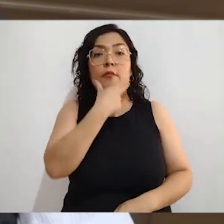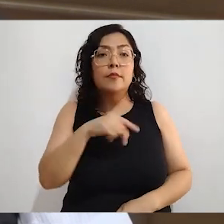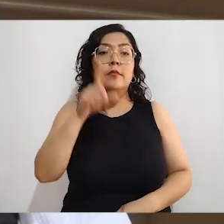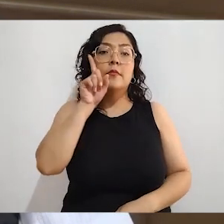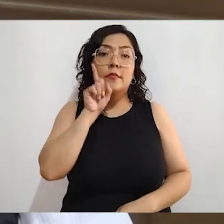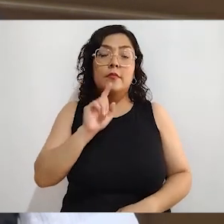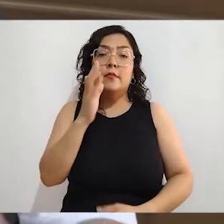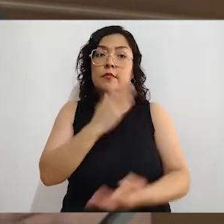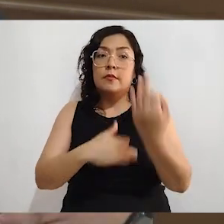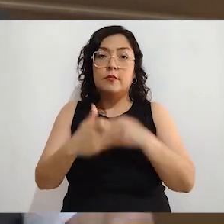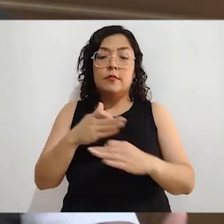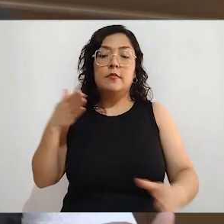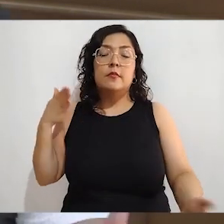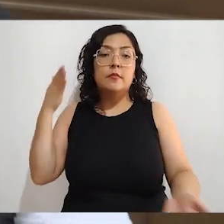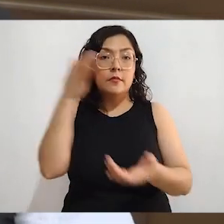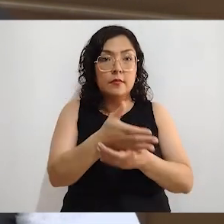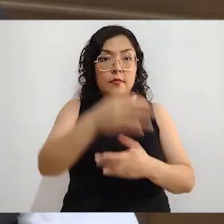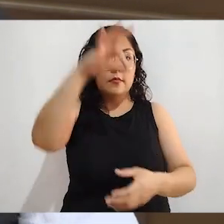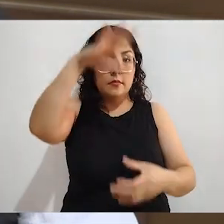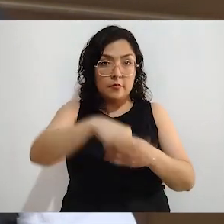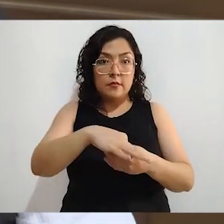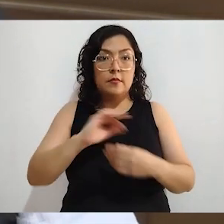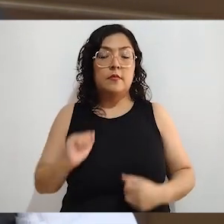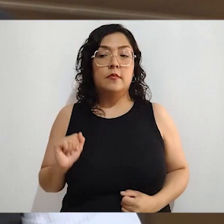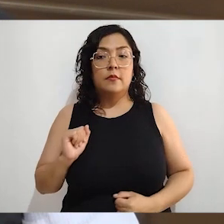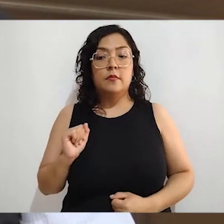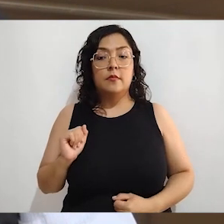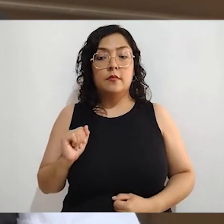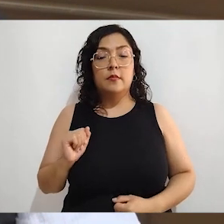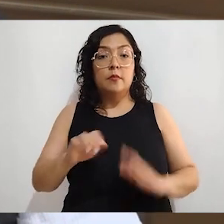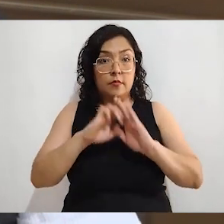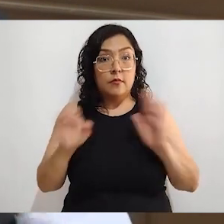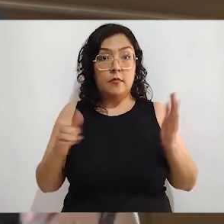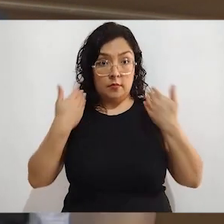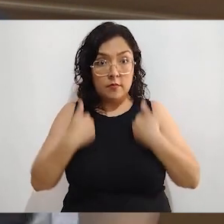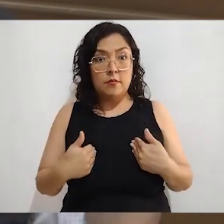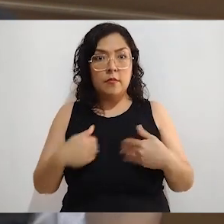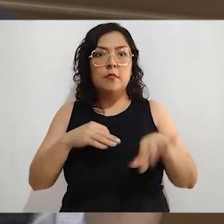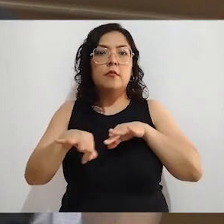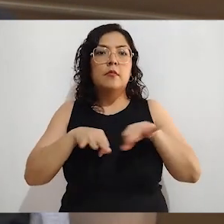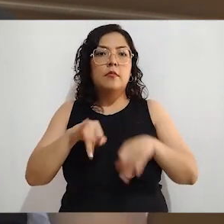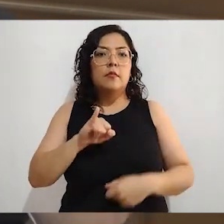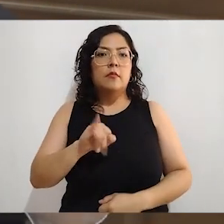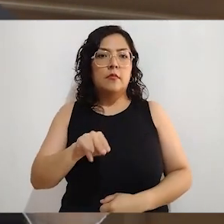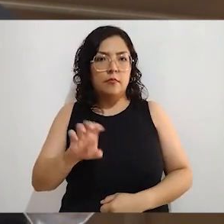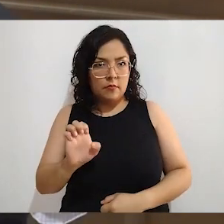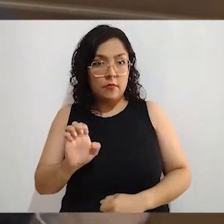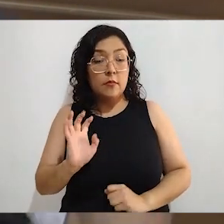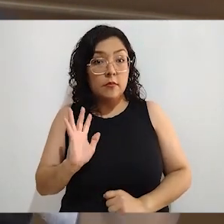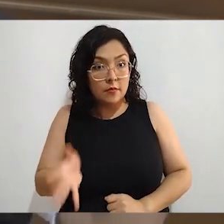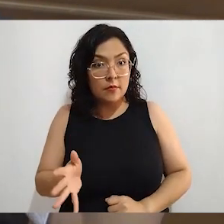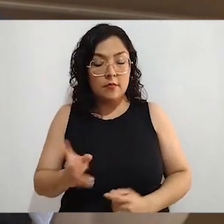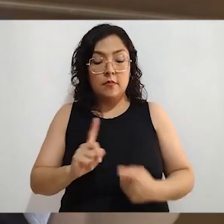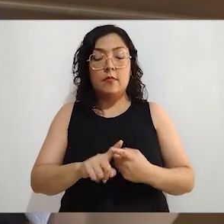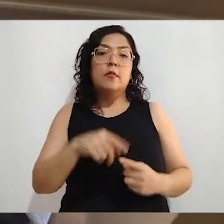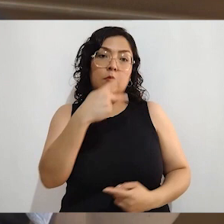ciudadanos. Nosotros somos servidores públicos del INE, tú eres servidor público del JEC. A nosotros nos toca poner el